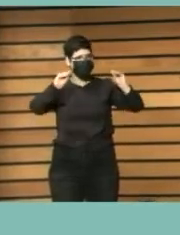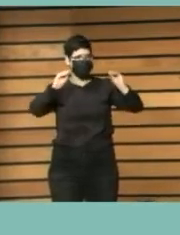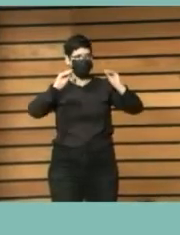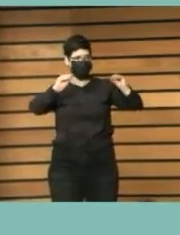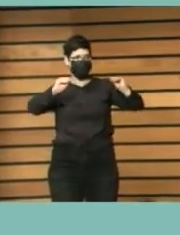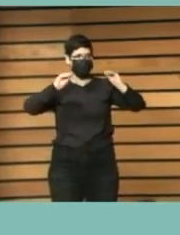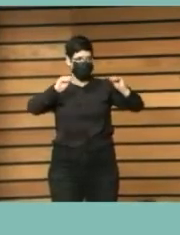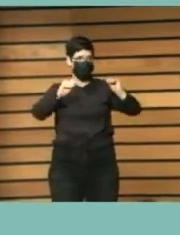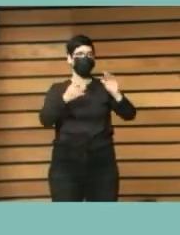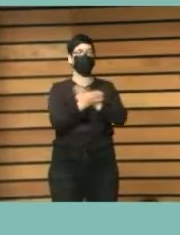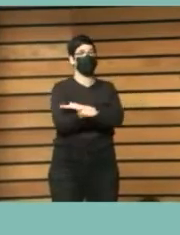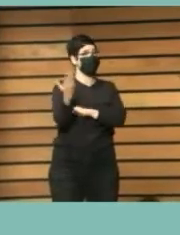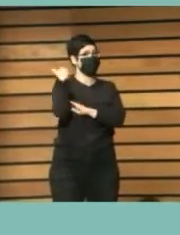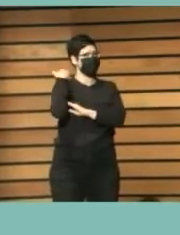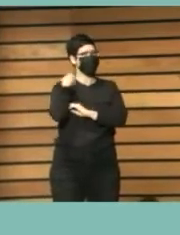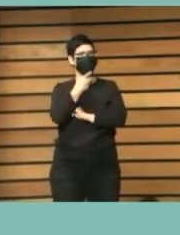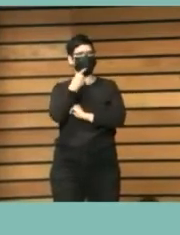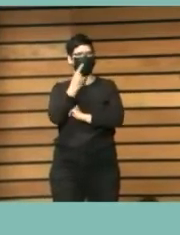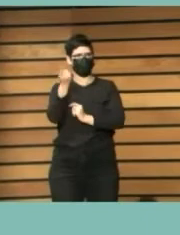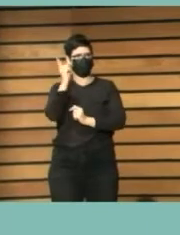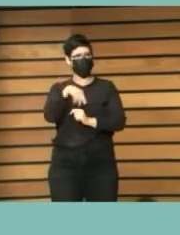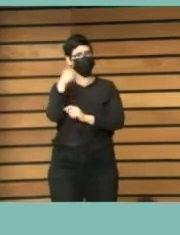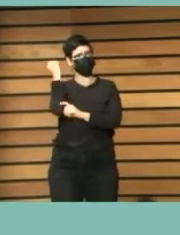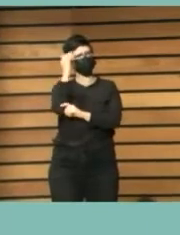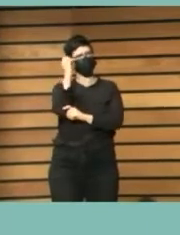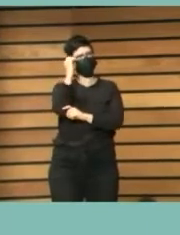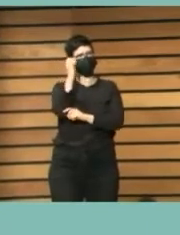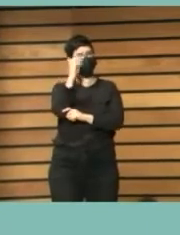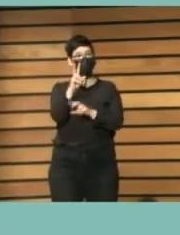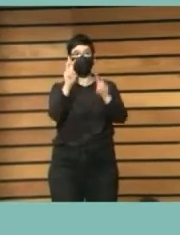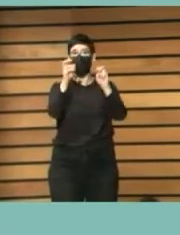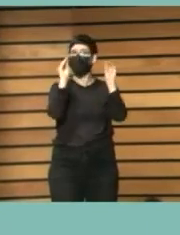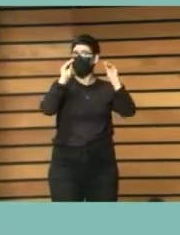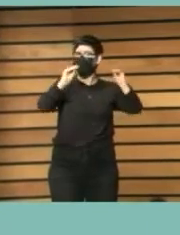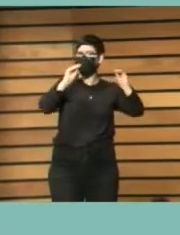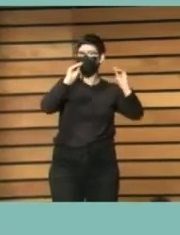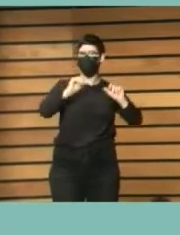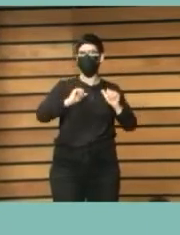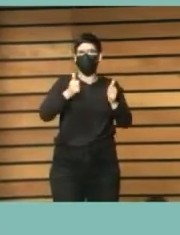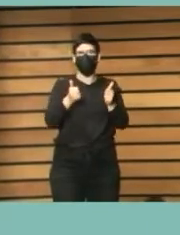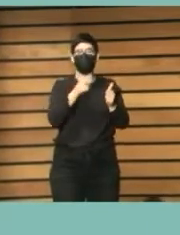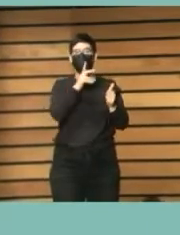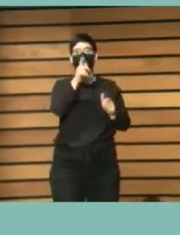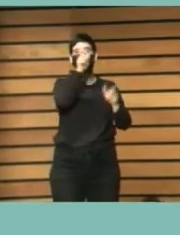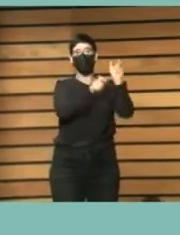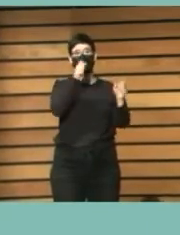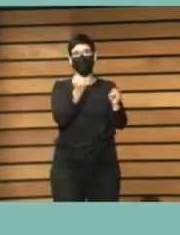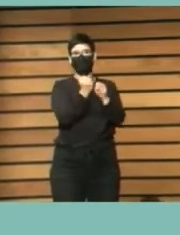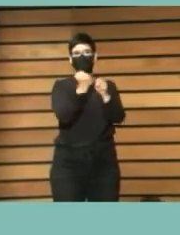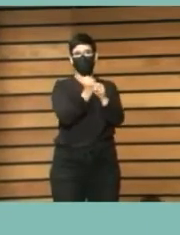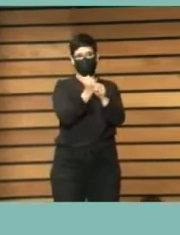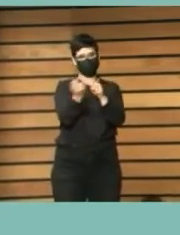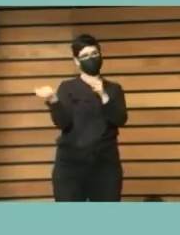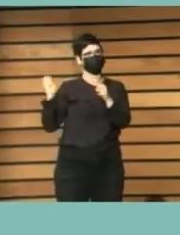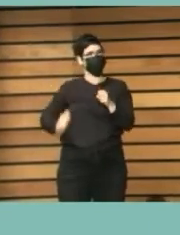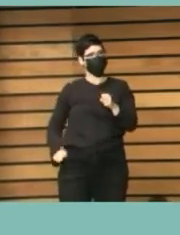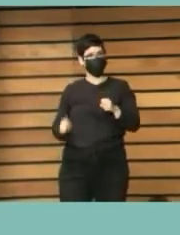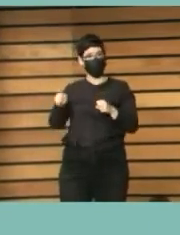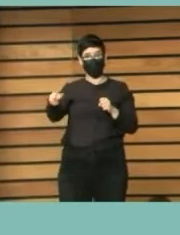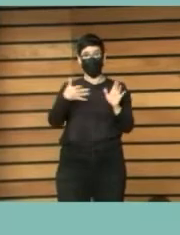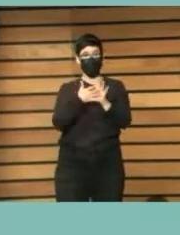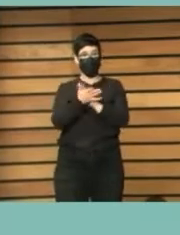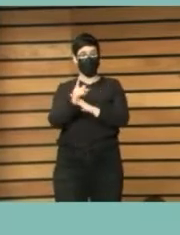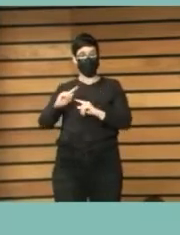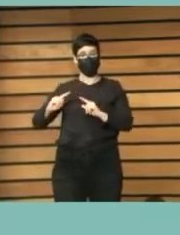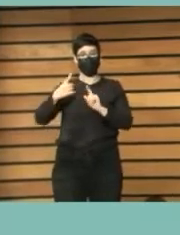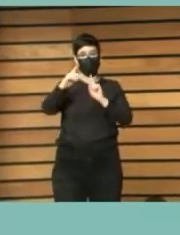en una de las ponencias aquí en el Congreso la formación muchas veces tiene que empezar por ese personal que es el primero que va